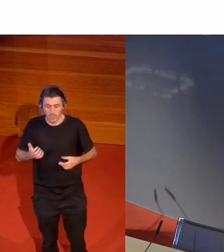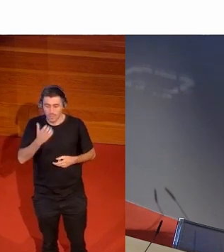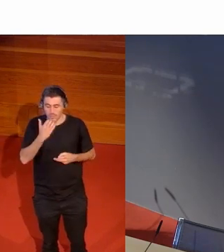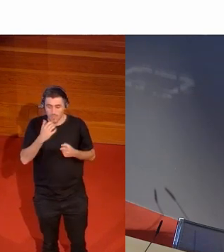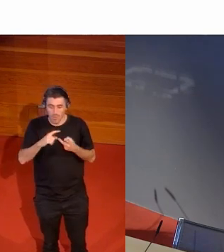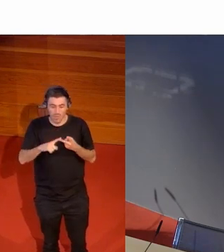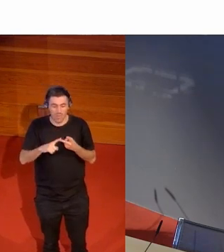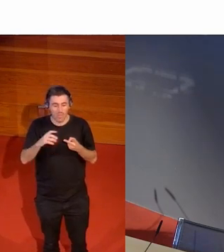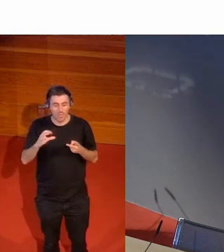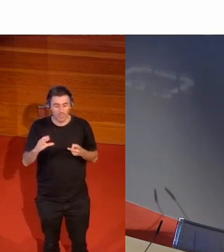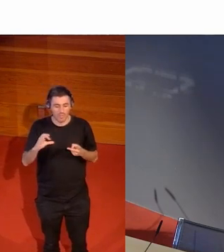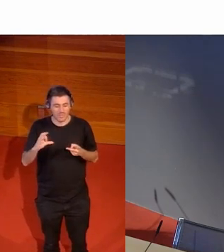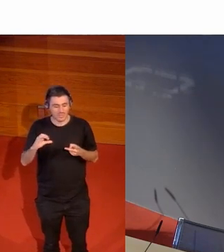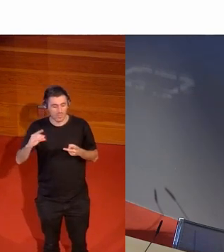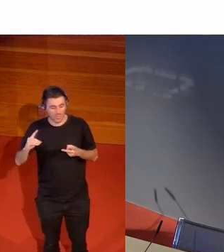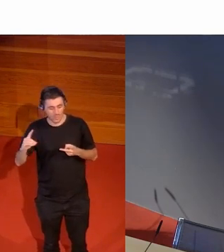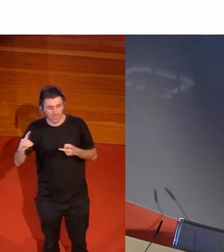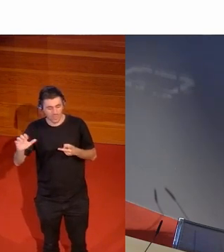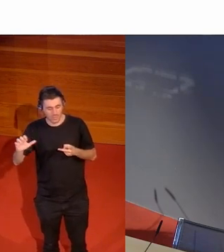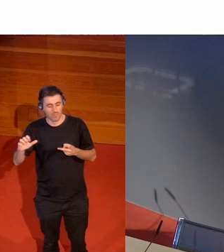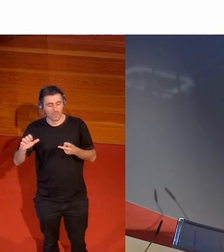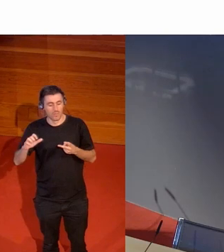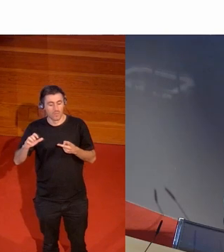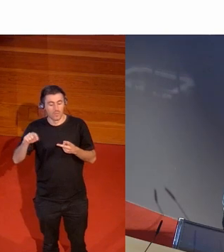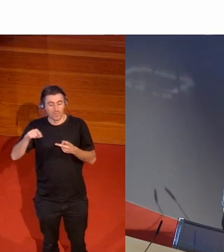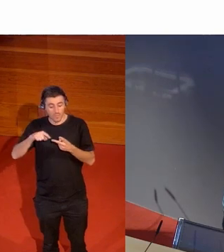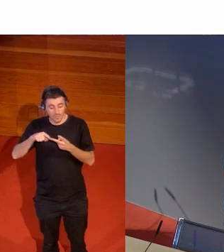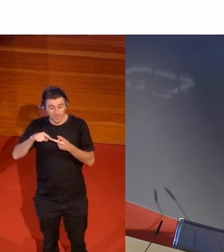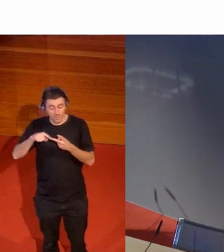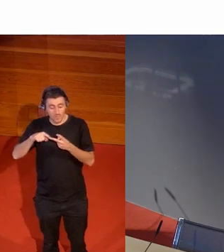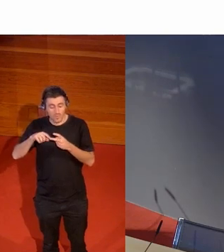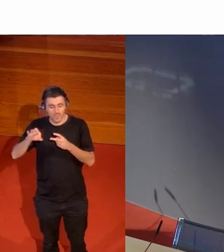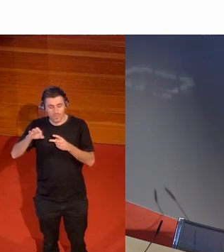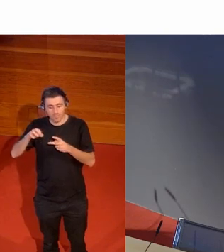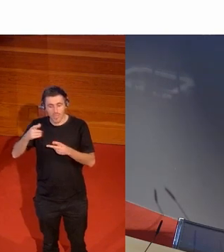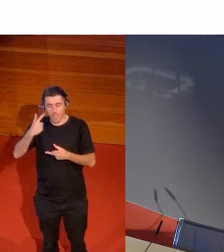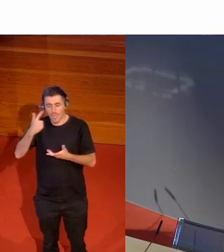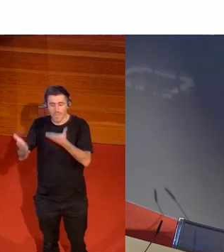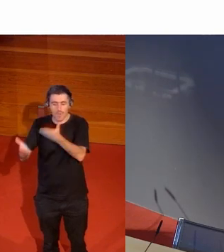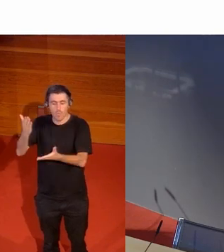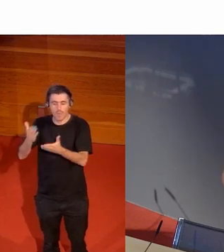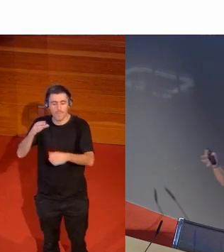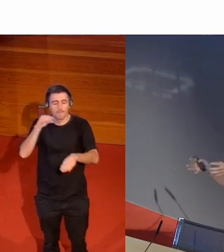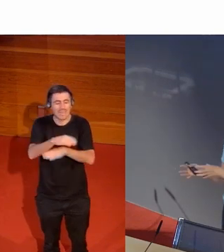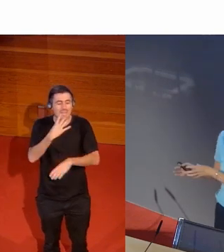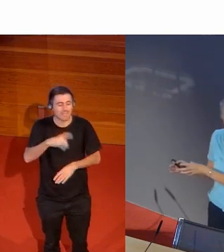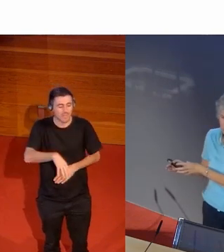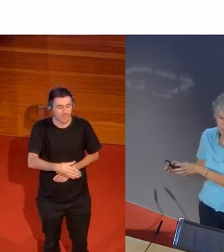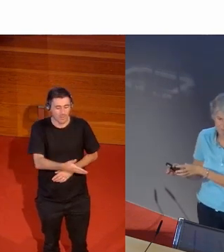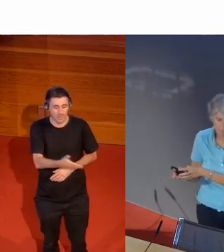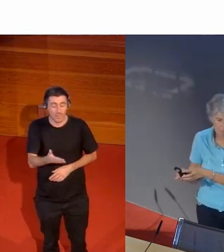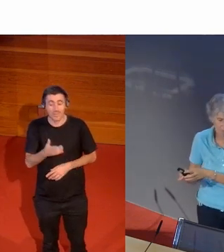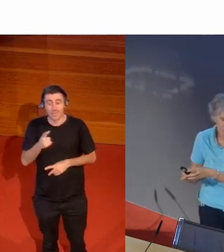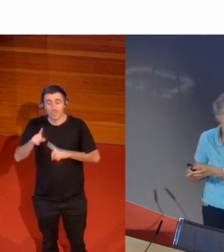CSD que son los que evalúan deportivamente quienes son los destinatarios de esas becas y luego está televisión